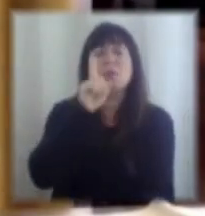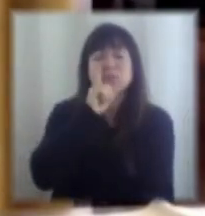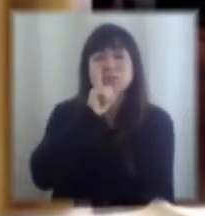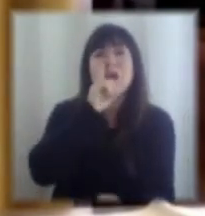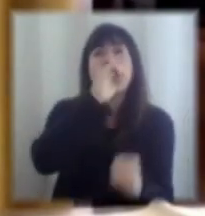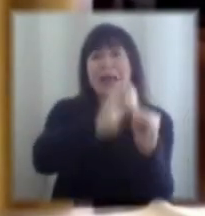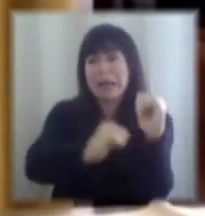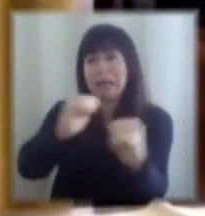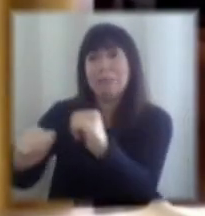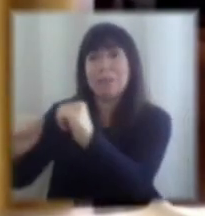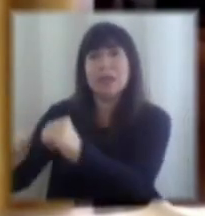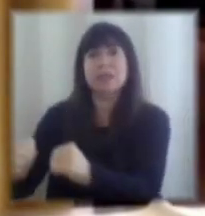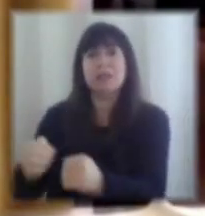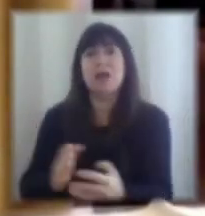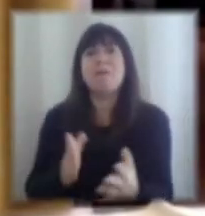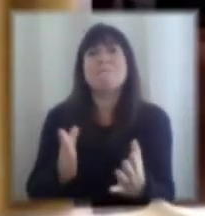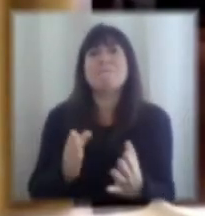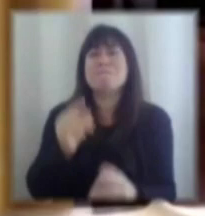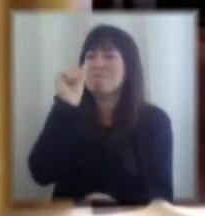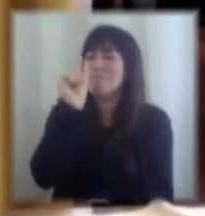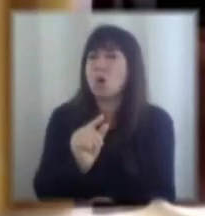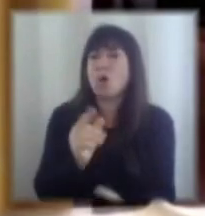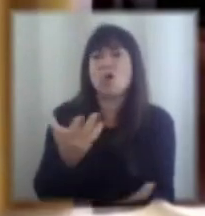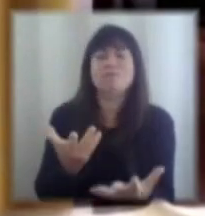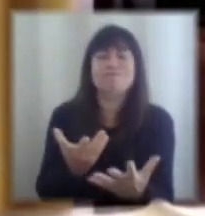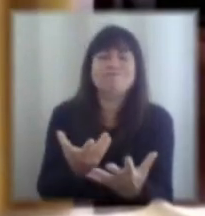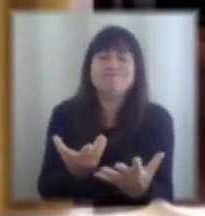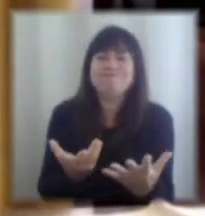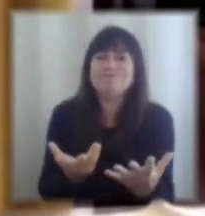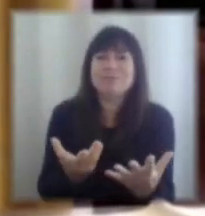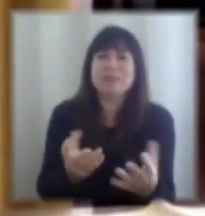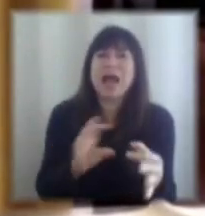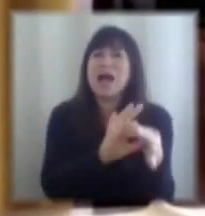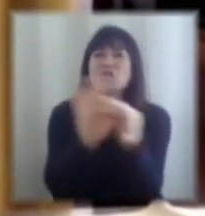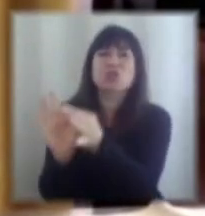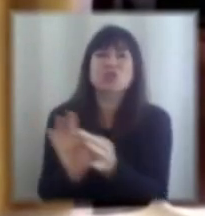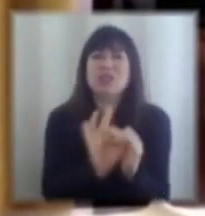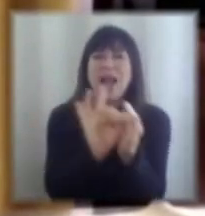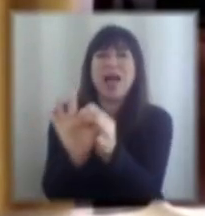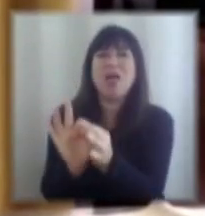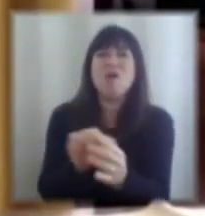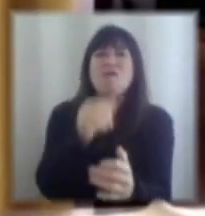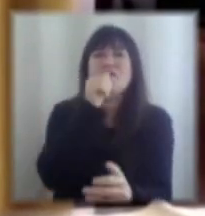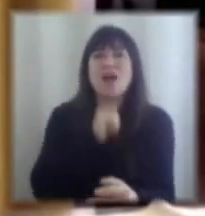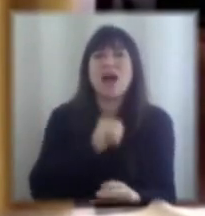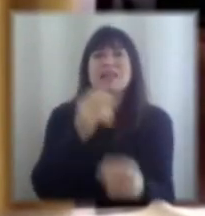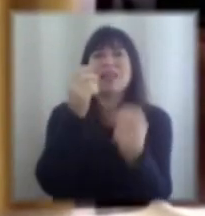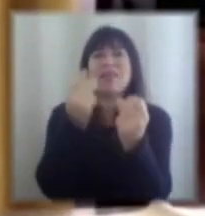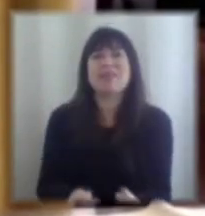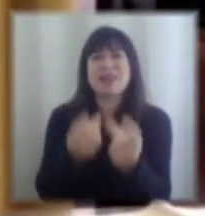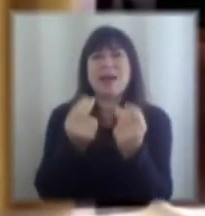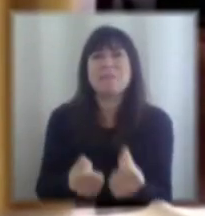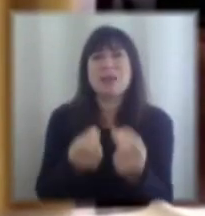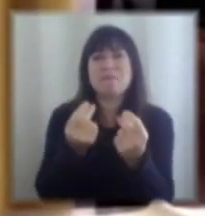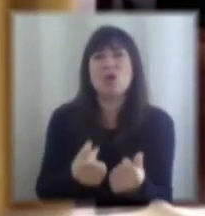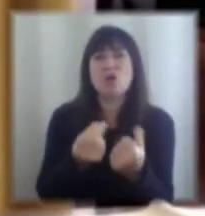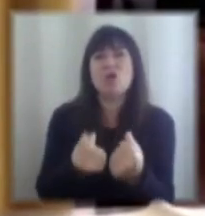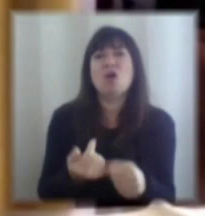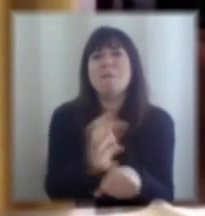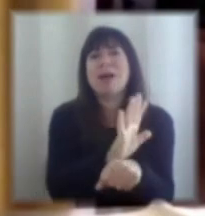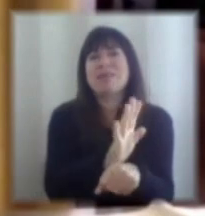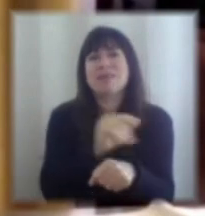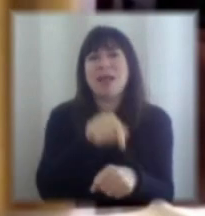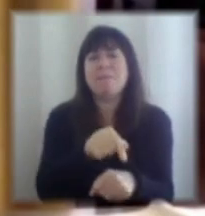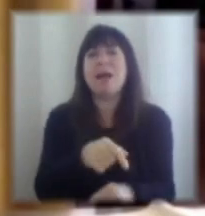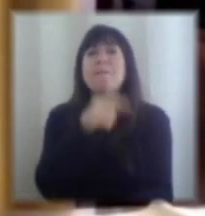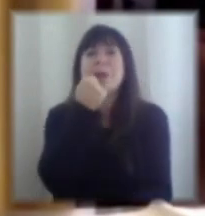relativamente o bastante poco favorable asociado a la falta de dinamismo de la economía a cual estamos producto de la pandemia, pero